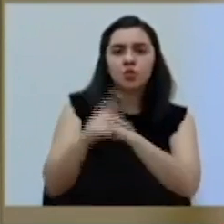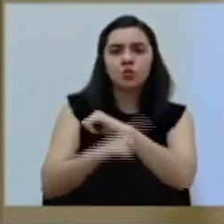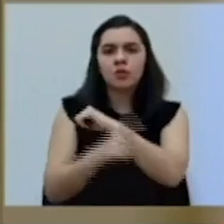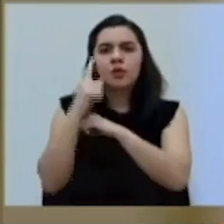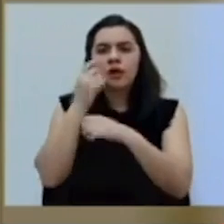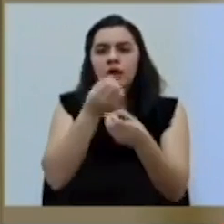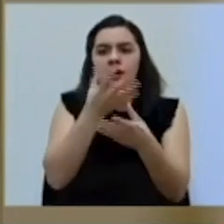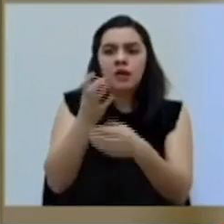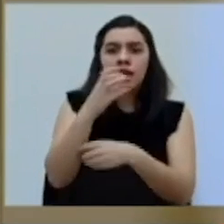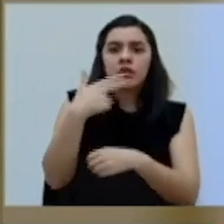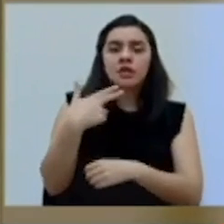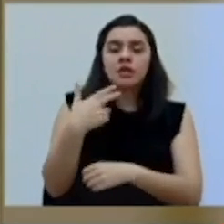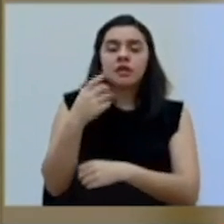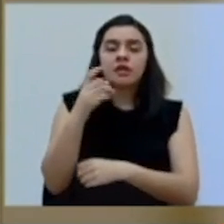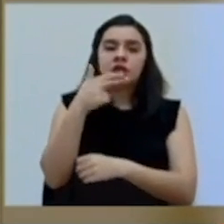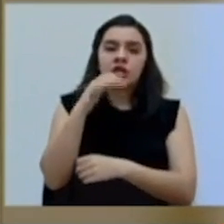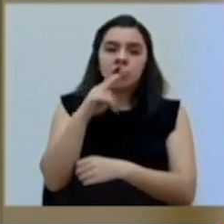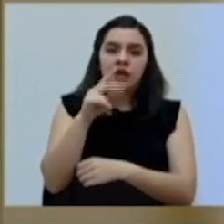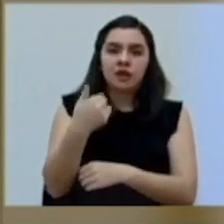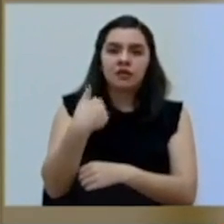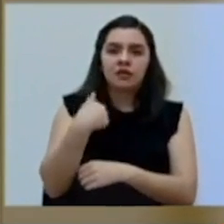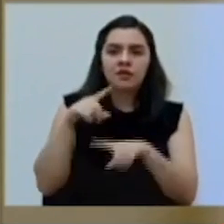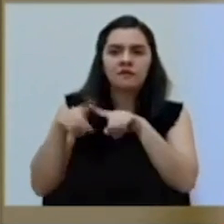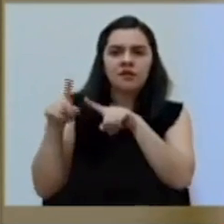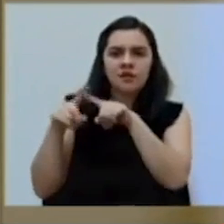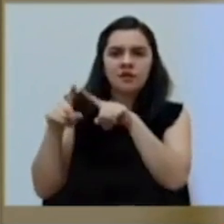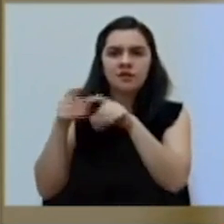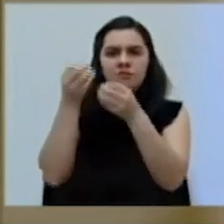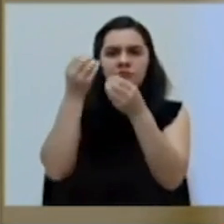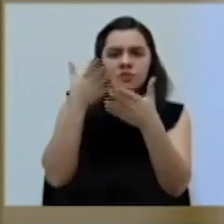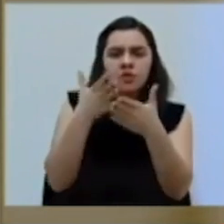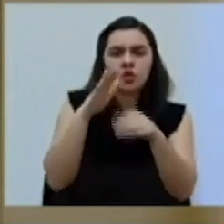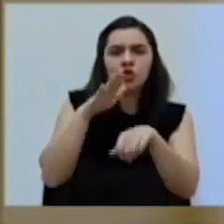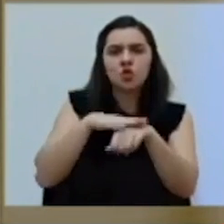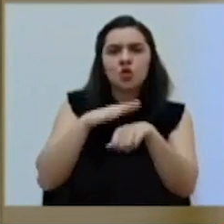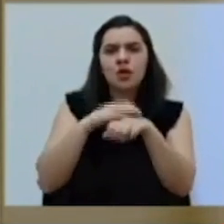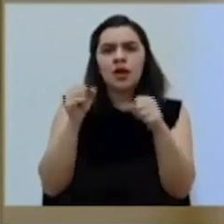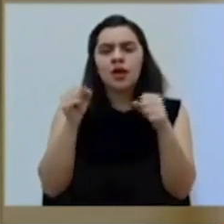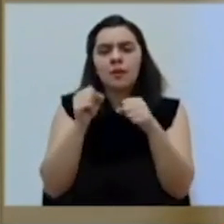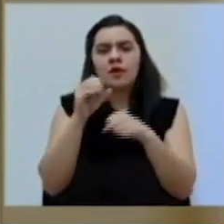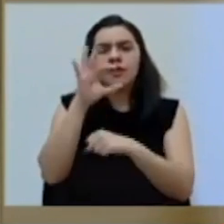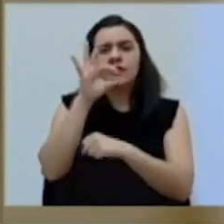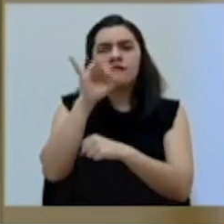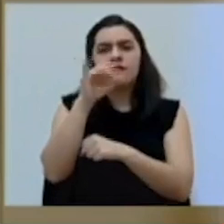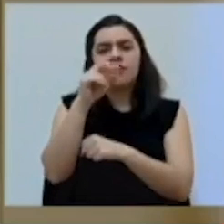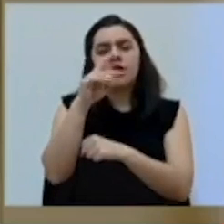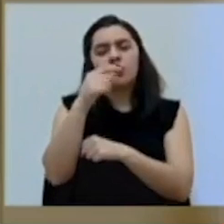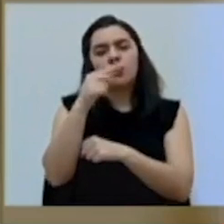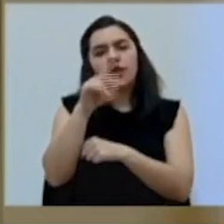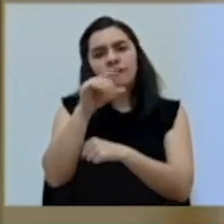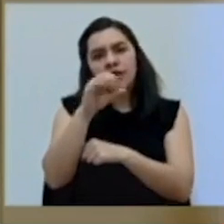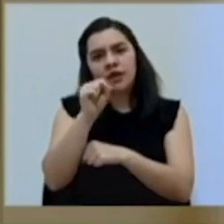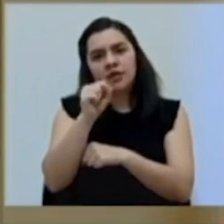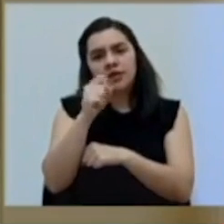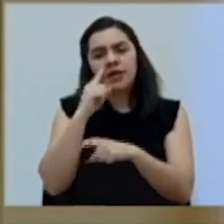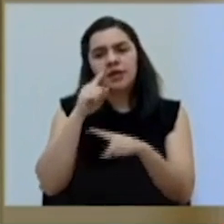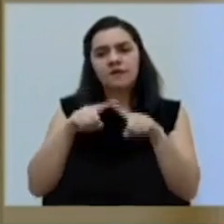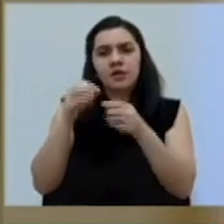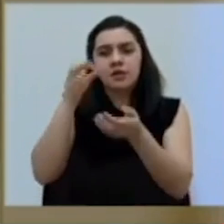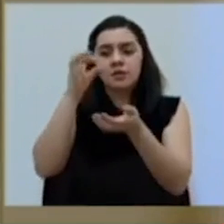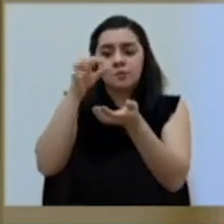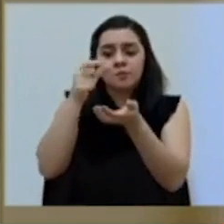infecciones en China relacionadas con cámaras frigoríficas y tienen sospechas de que el virus se puede propagar a través de envases